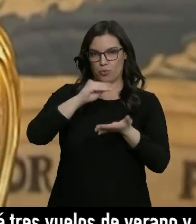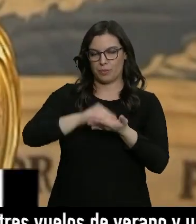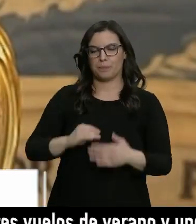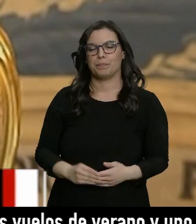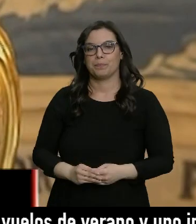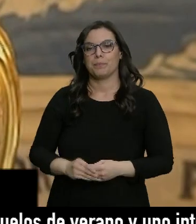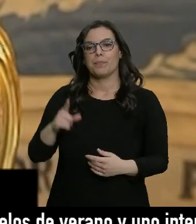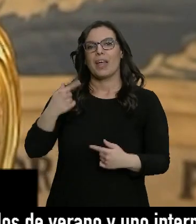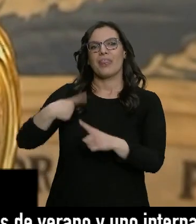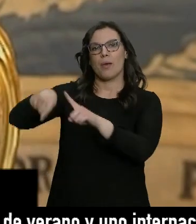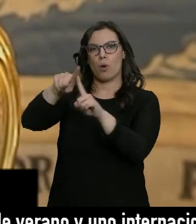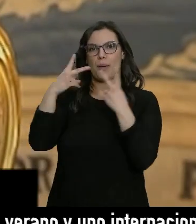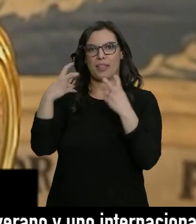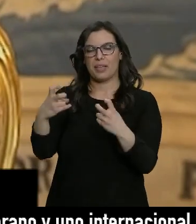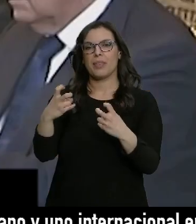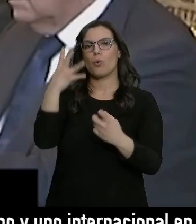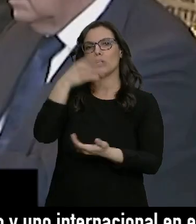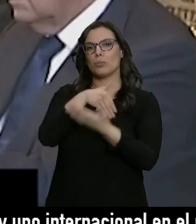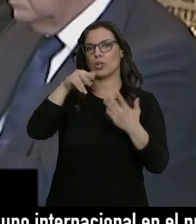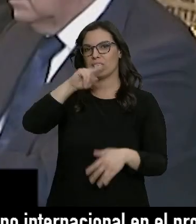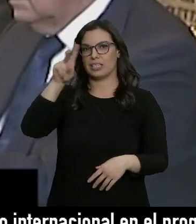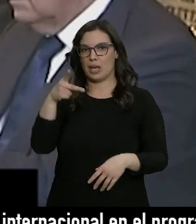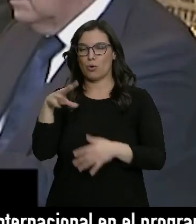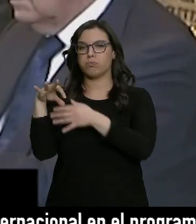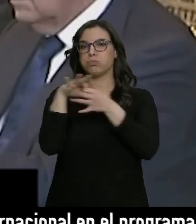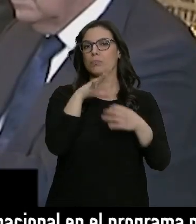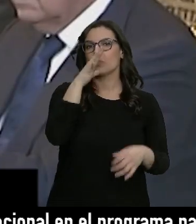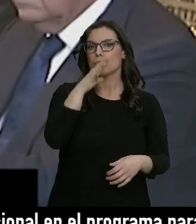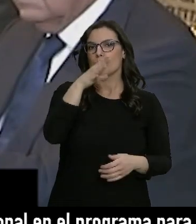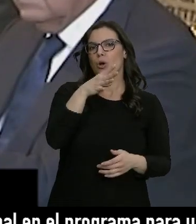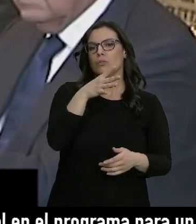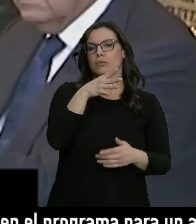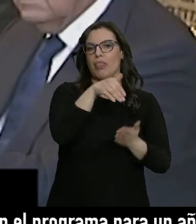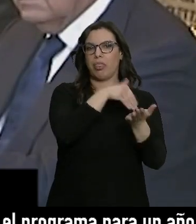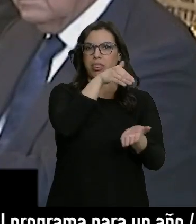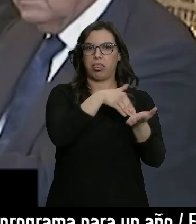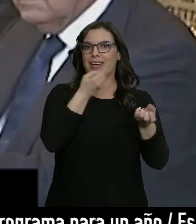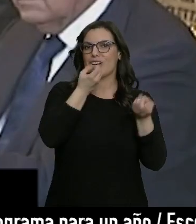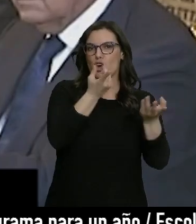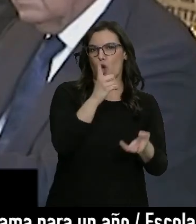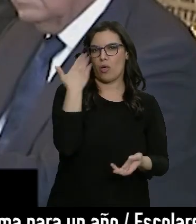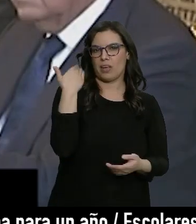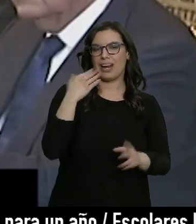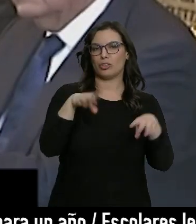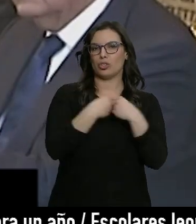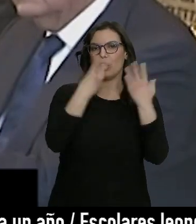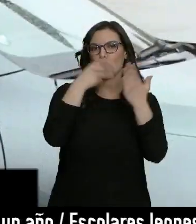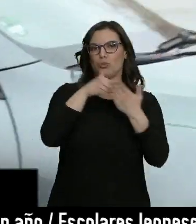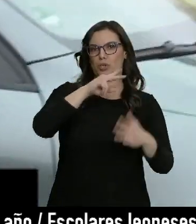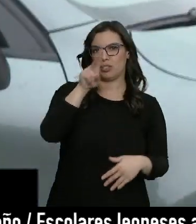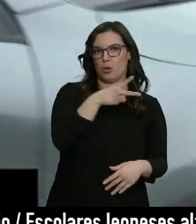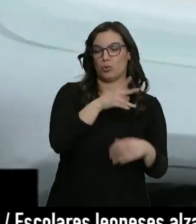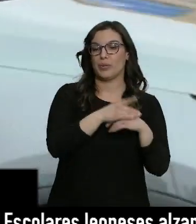Emérito ha devuelto al fisco cuatro millones de euros que se corresponden a rentas no declaradas por valor de ocho millones de euros.